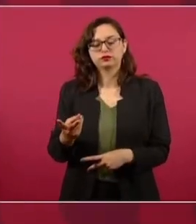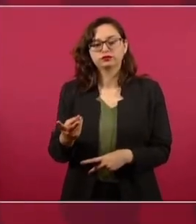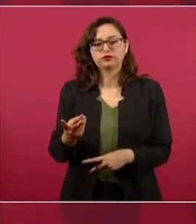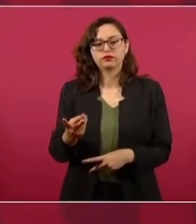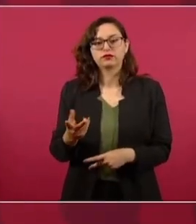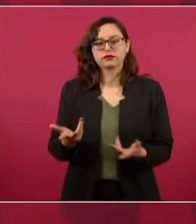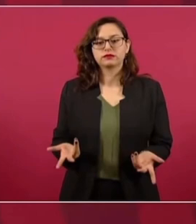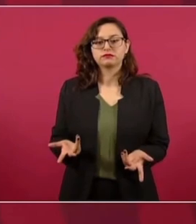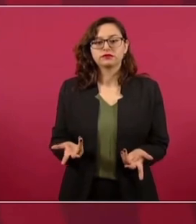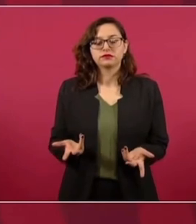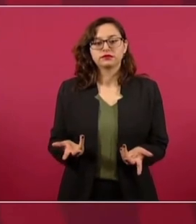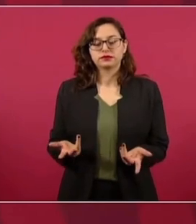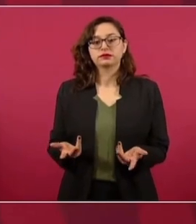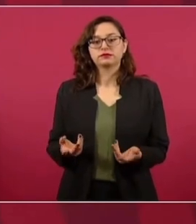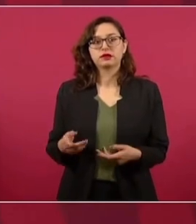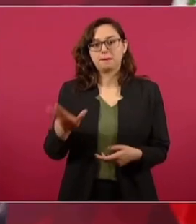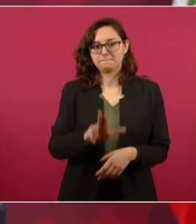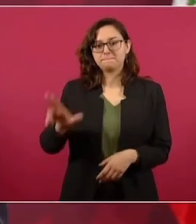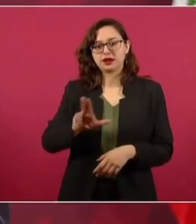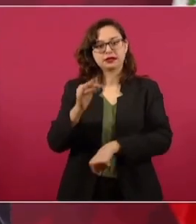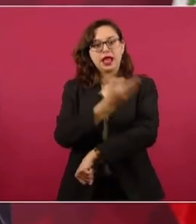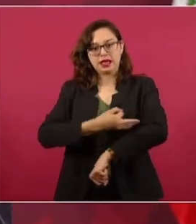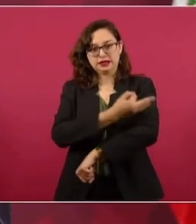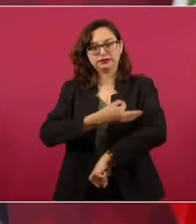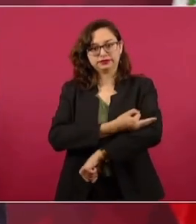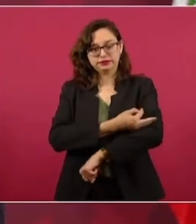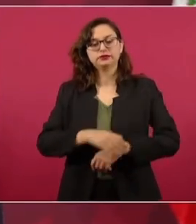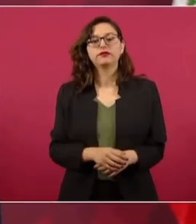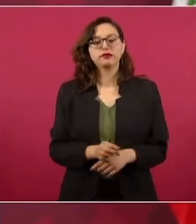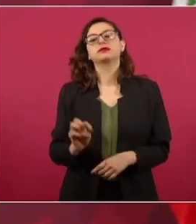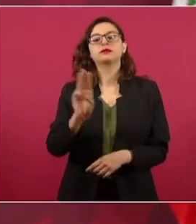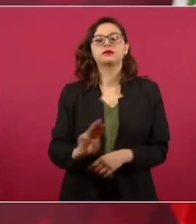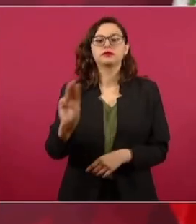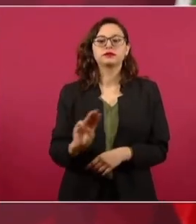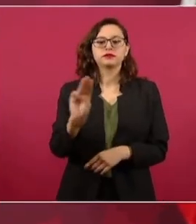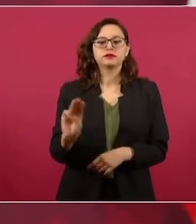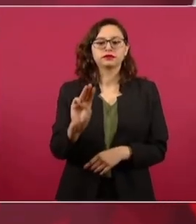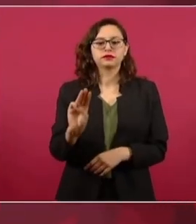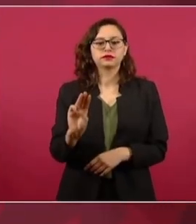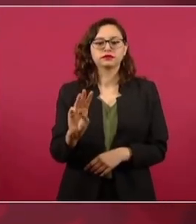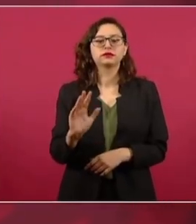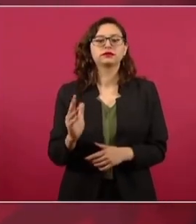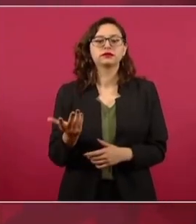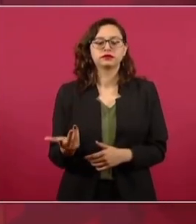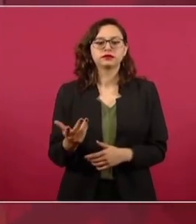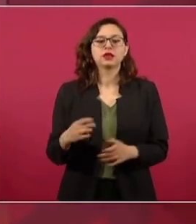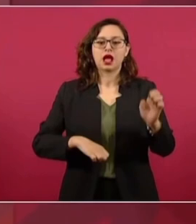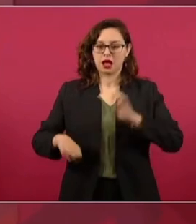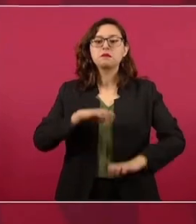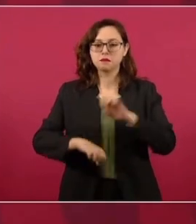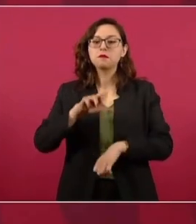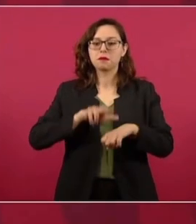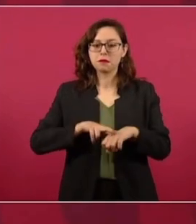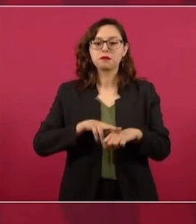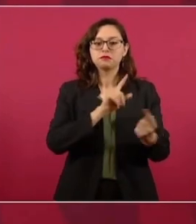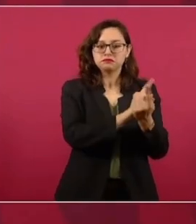para rendir homenaje, esto mañana por la tarde. Y el miércoles vamos a tener un encuentro con empresarios